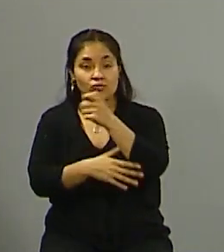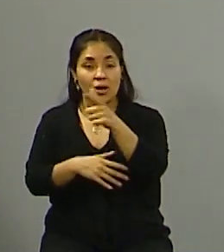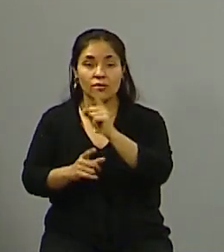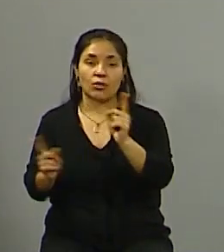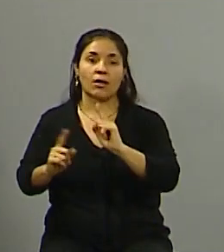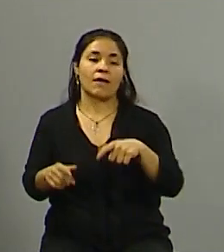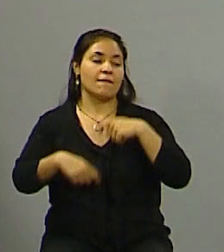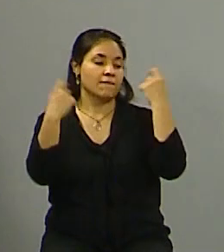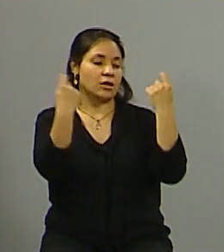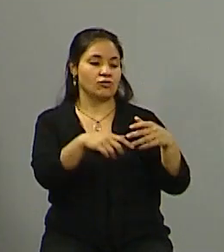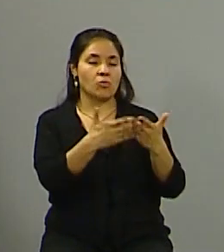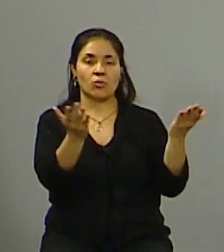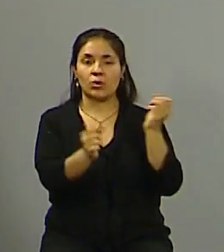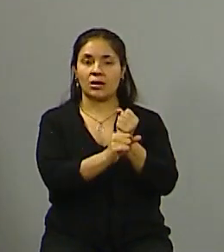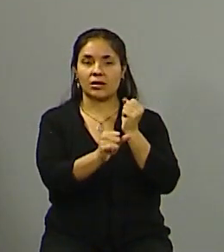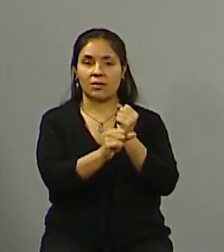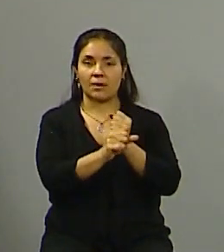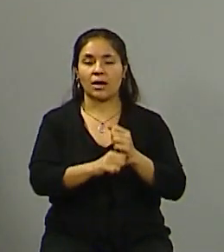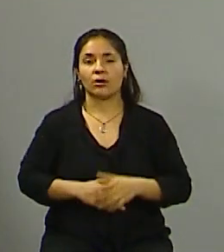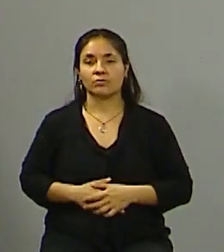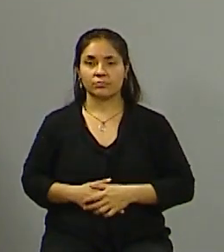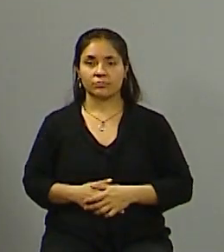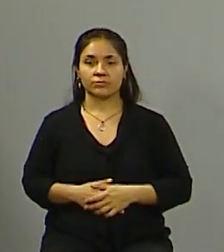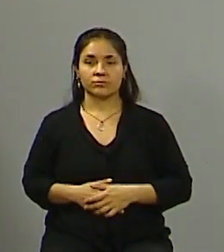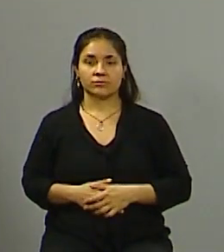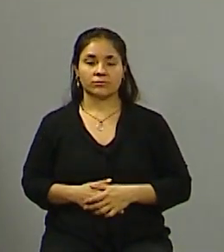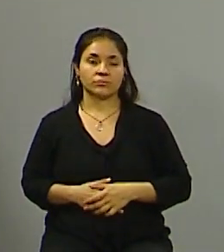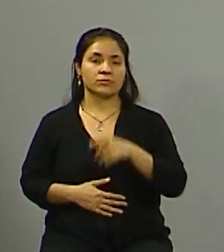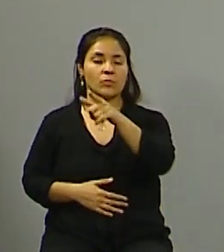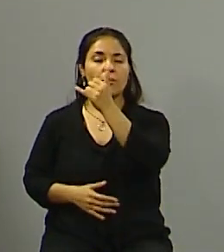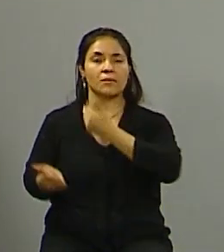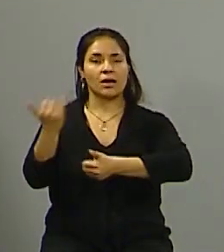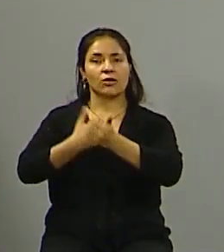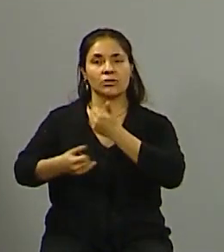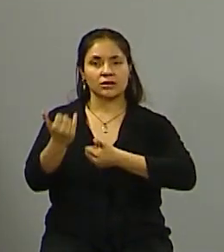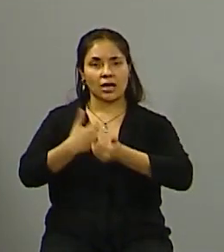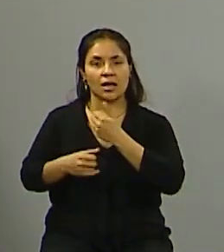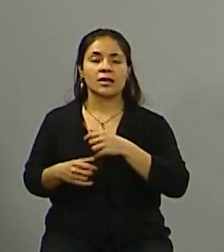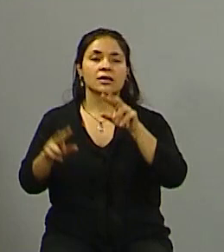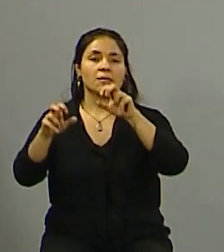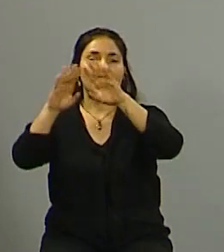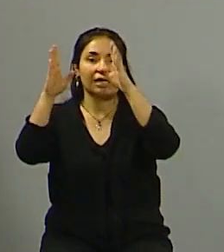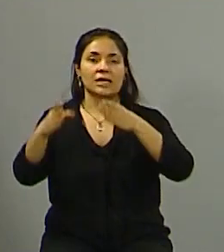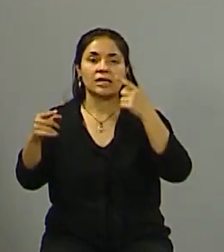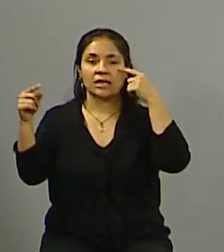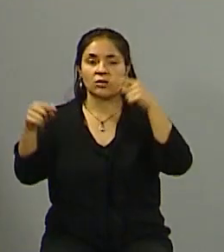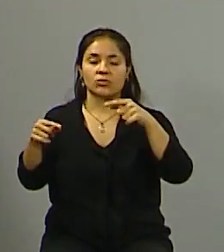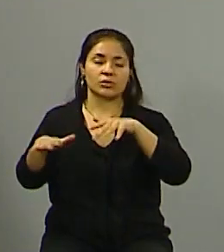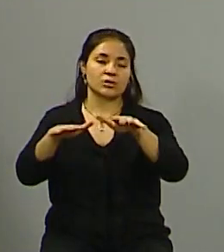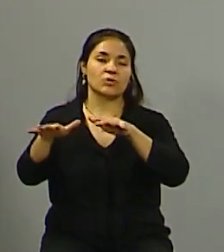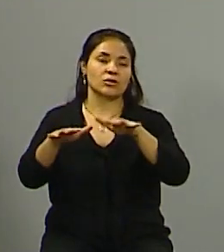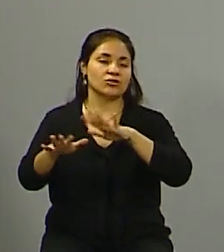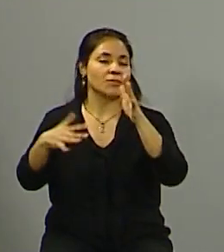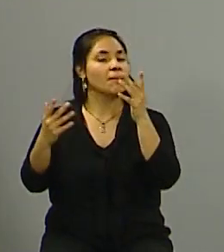pública en obras particularmente Francisco vos hablabas un poco bueno que institucionalmente hay una situación particular que está viviendo las